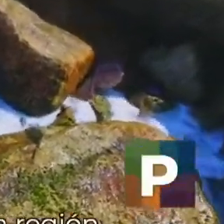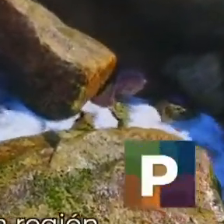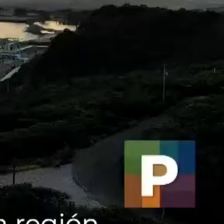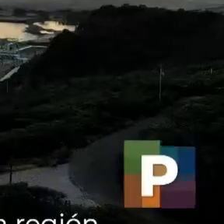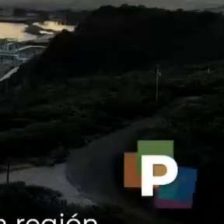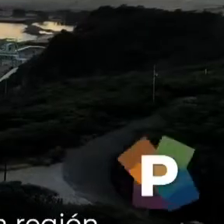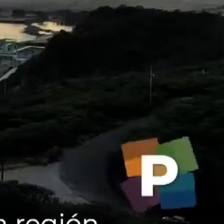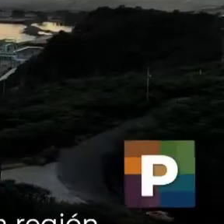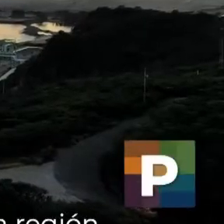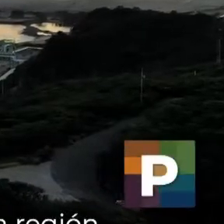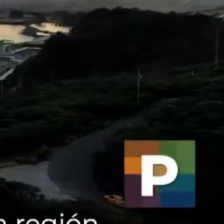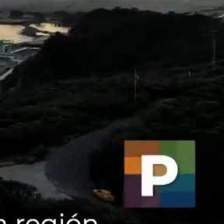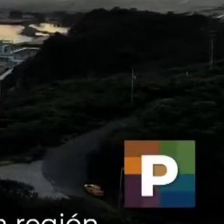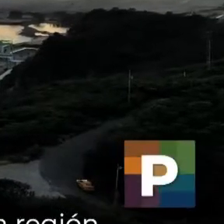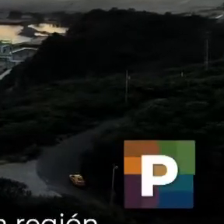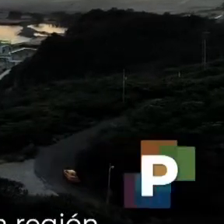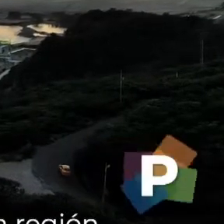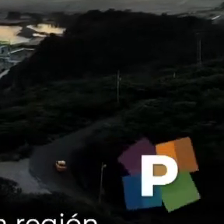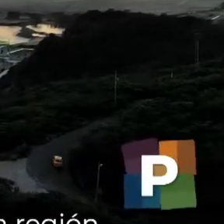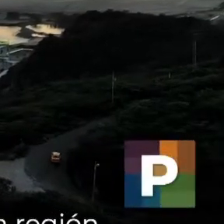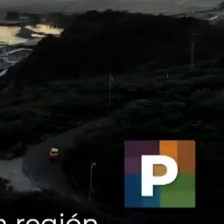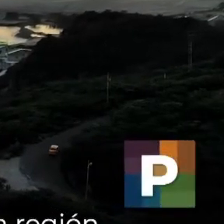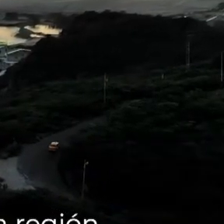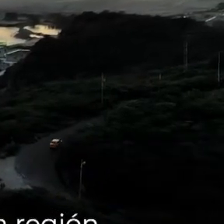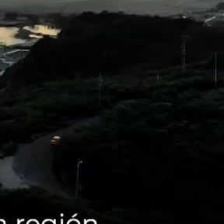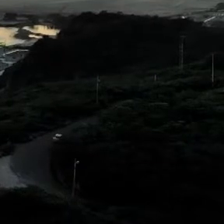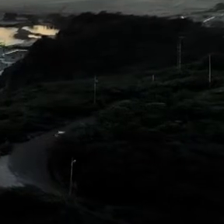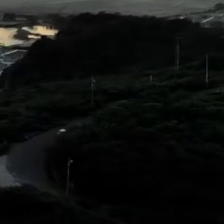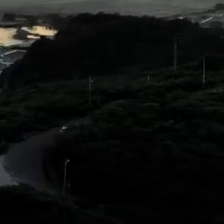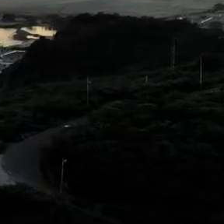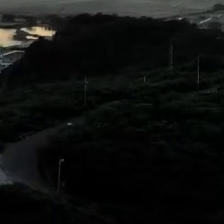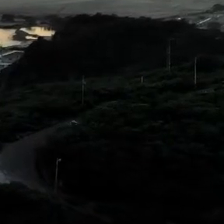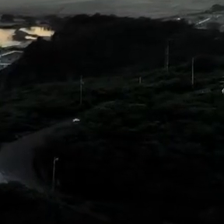y se traducirán en desarrollo y bienestar para la región.